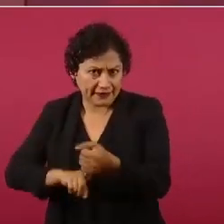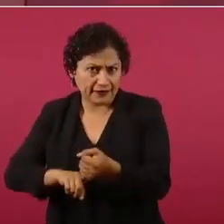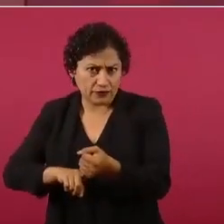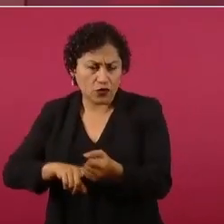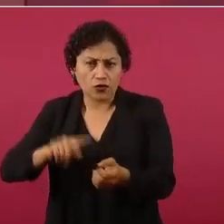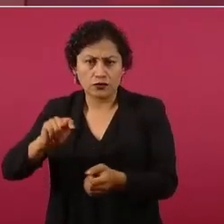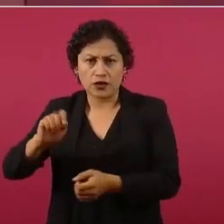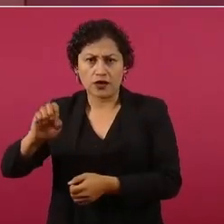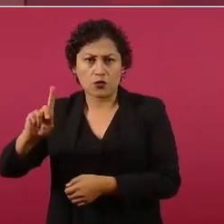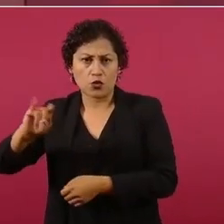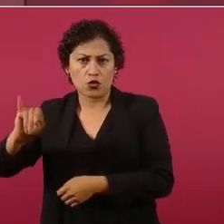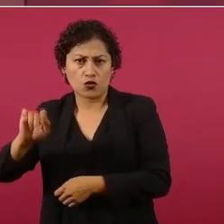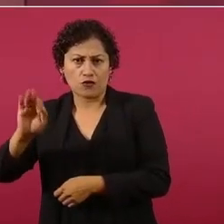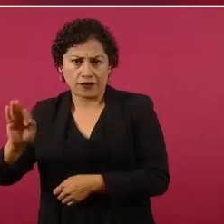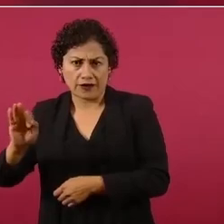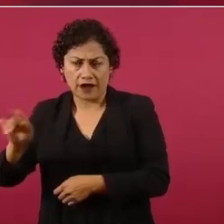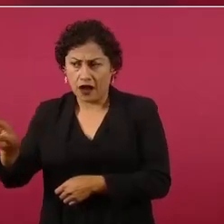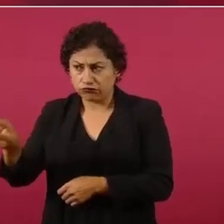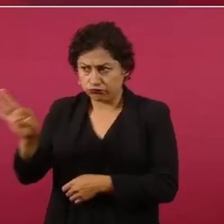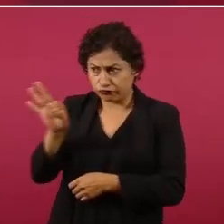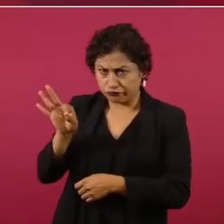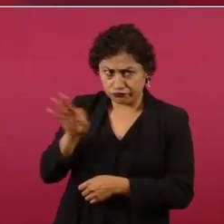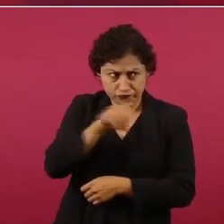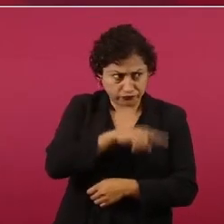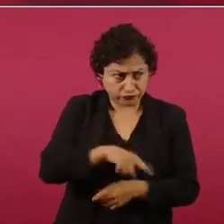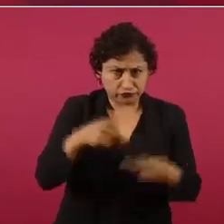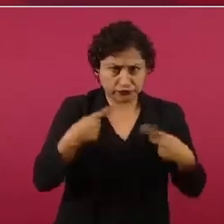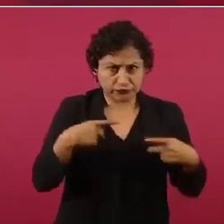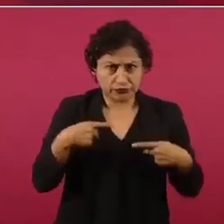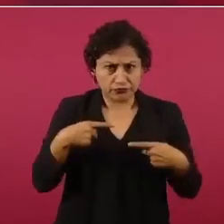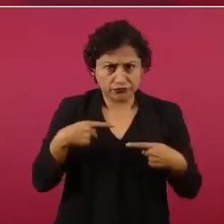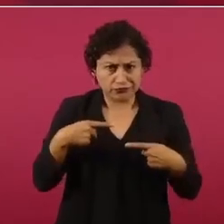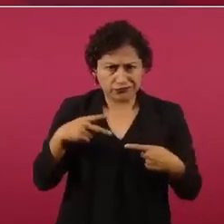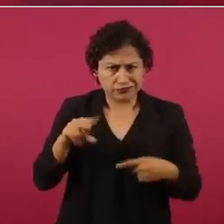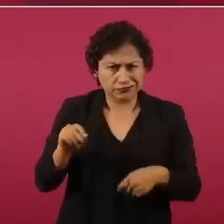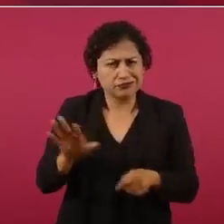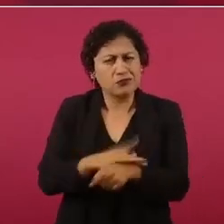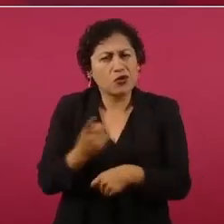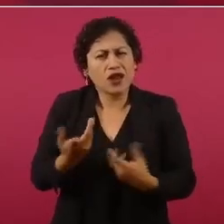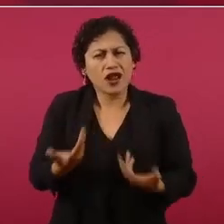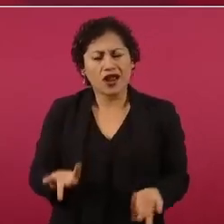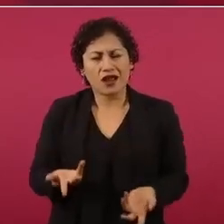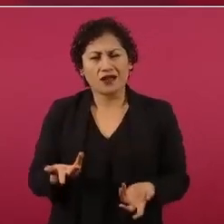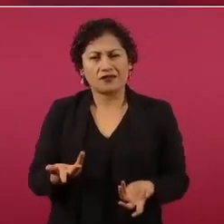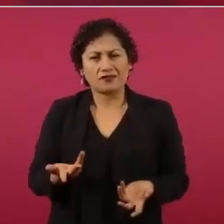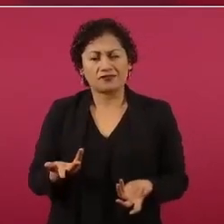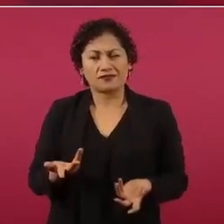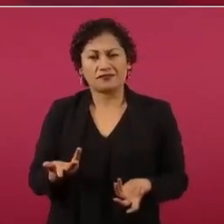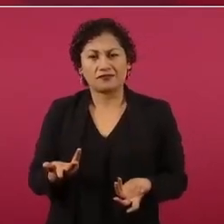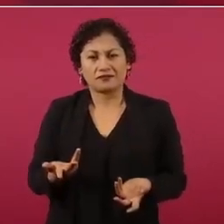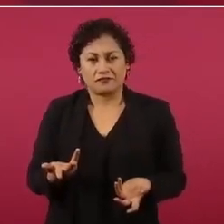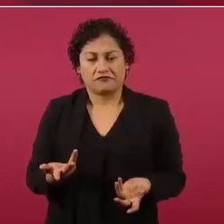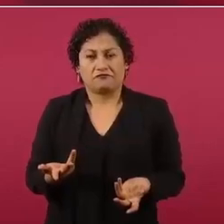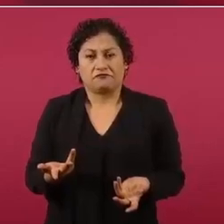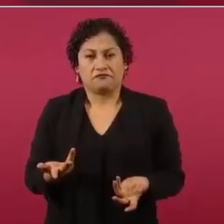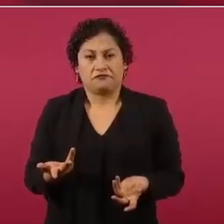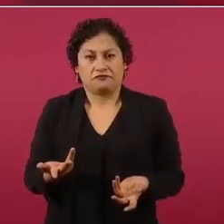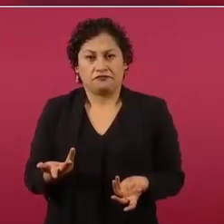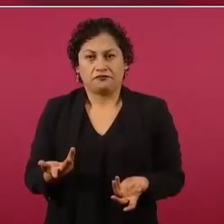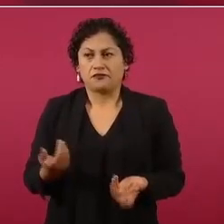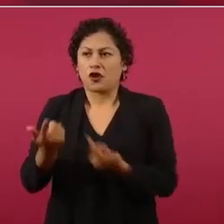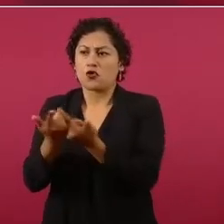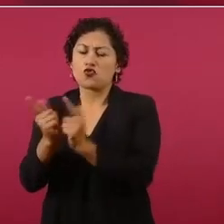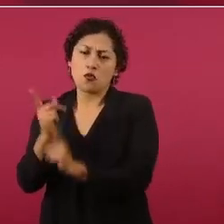o los partidos, por qué no los eligen los ciudadanos,